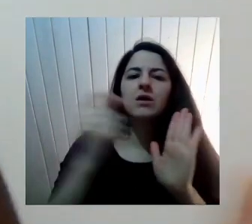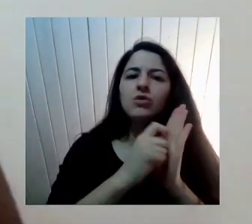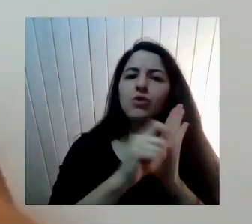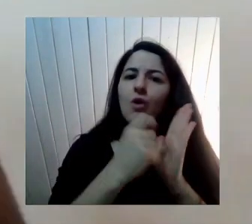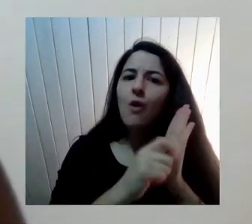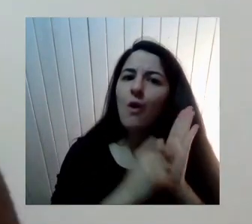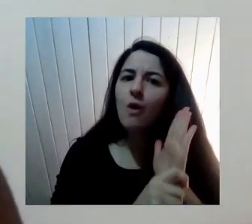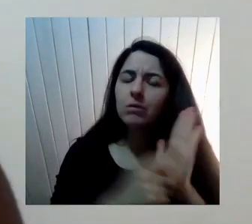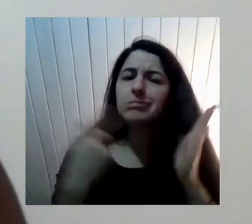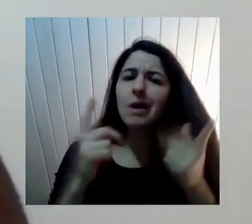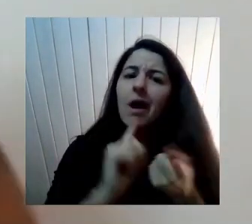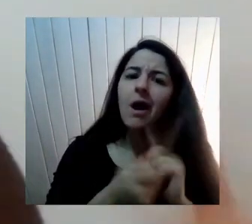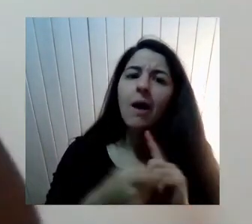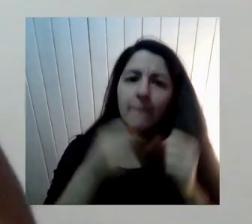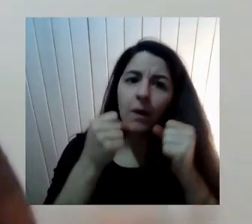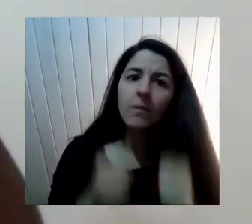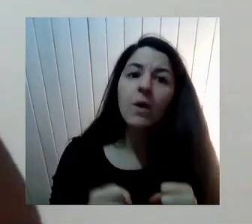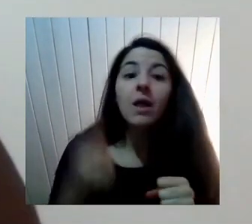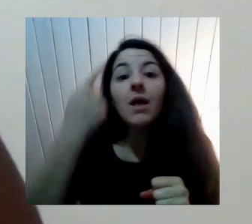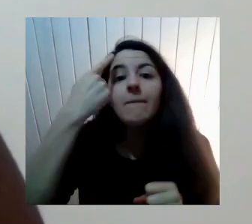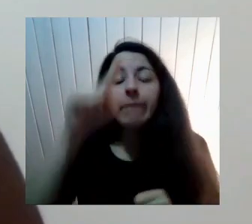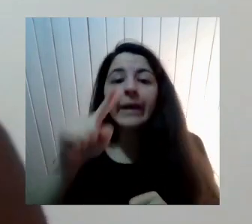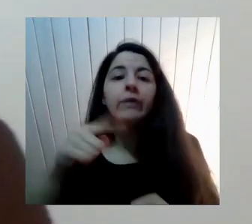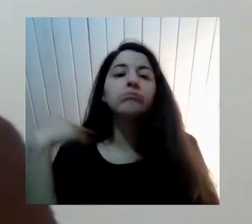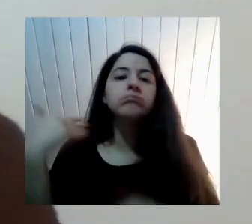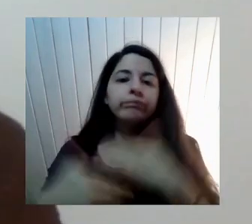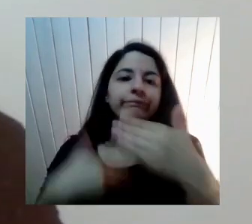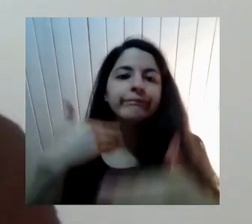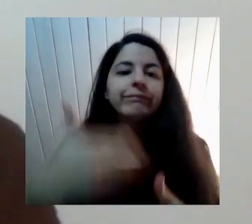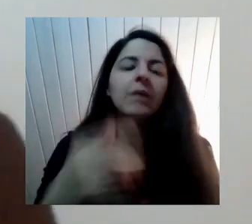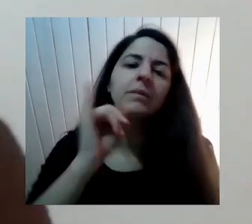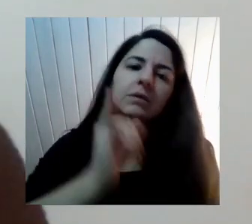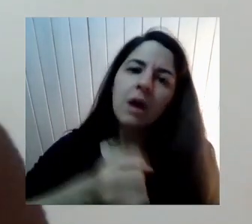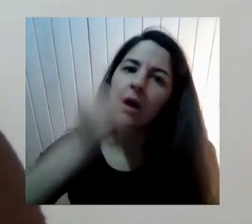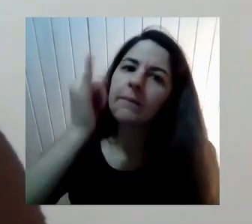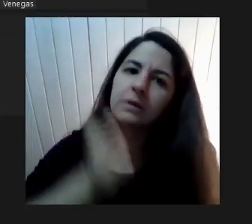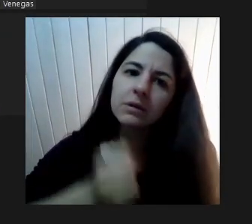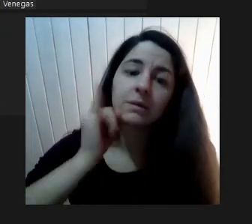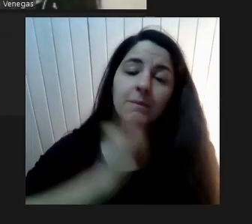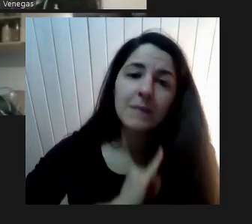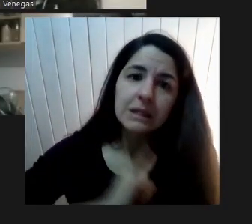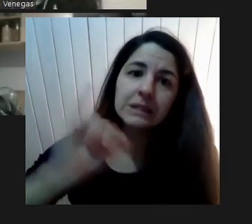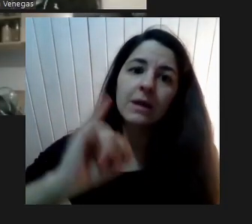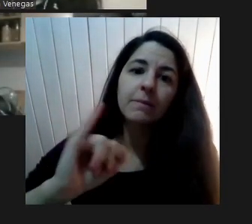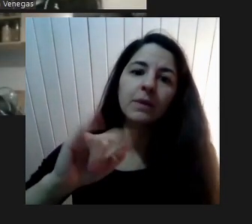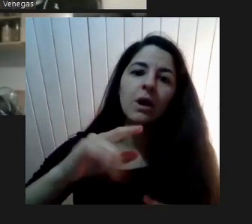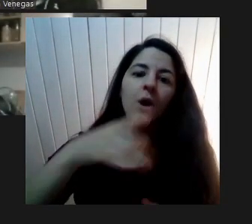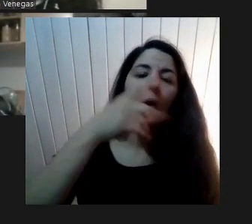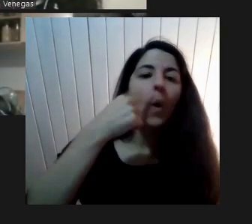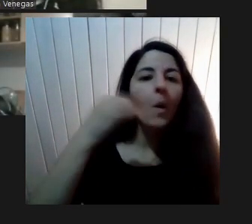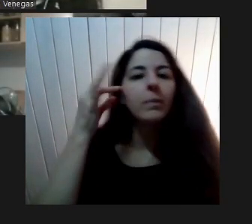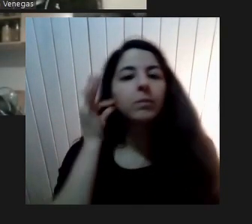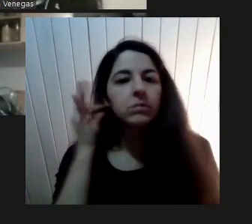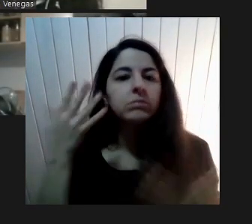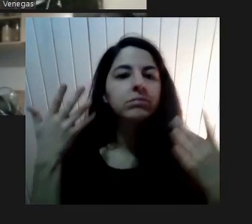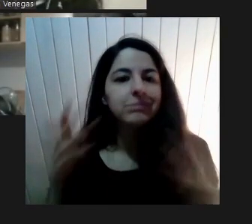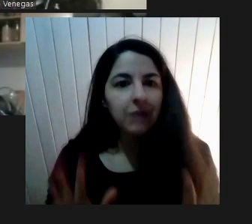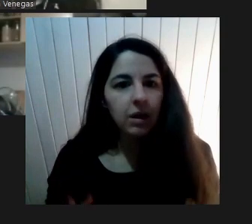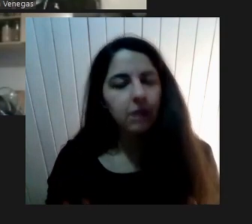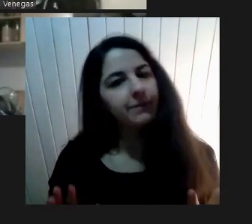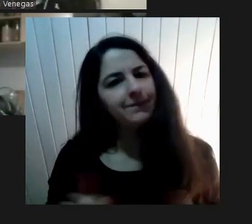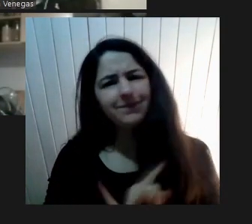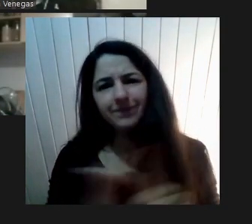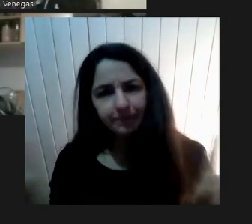Y Lo Binario Cierto Entonces Ahí Hay Unas Cosas Que Es Importante Observar Y En Ese Sentido También Está Lo Que Damaso Dice Respecto A Cuál Es El